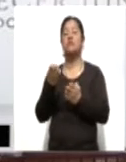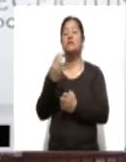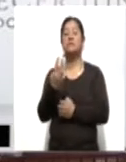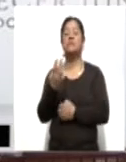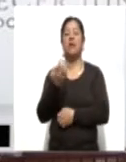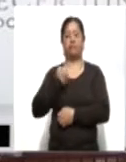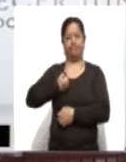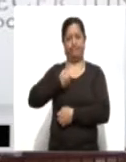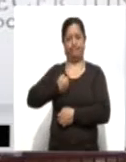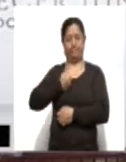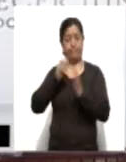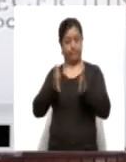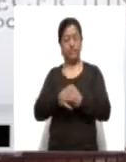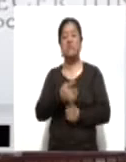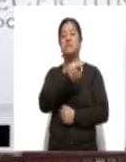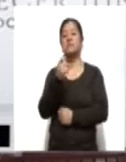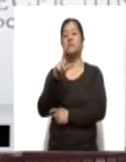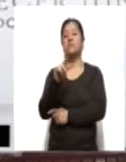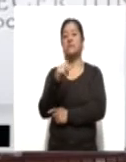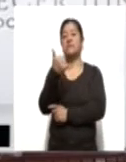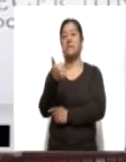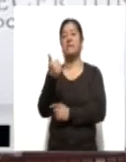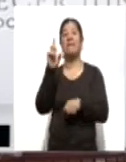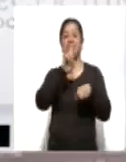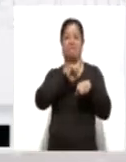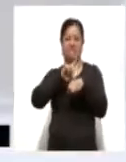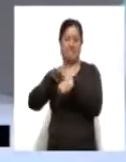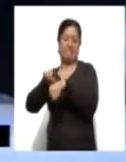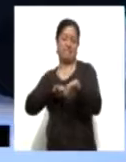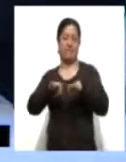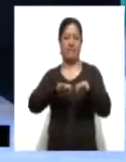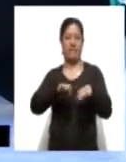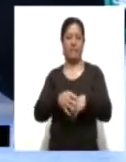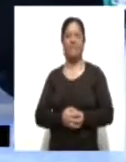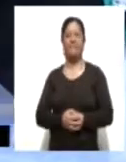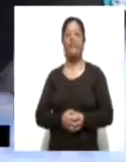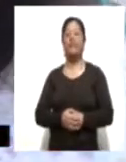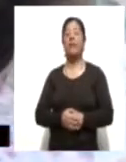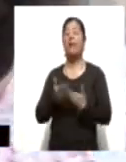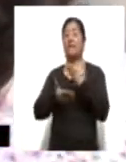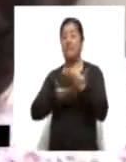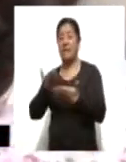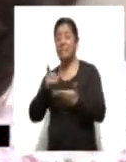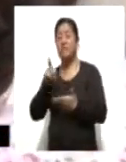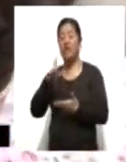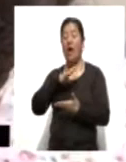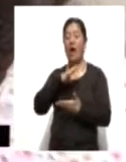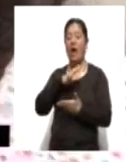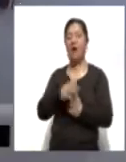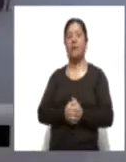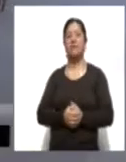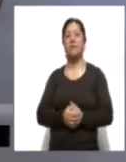realizadas, 176 días de operación. Destacó que los servicios que ofrece esta estrategia de